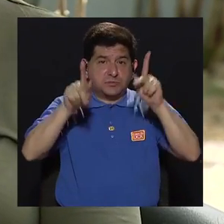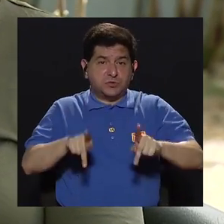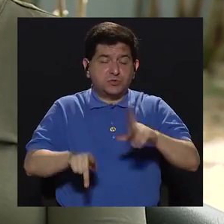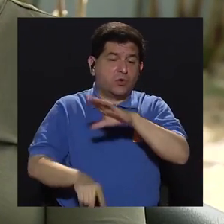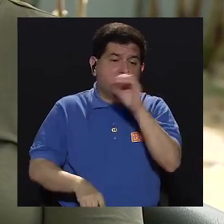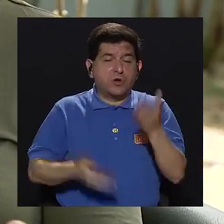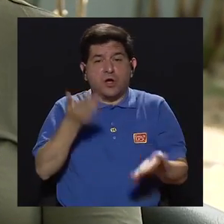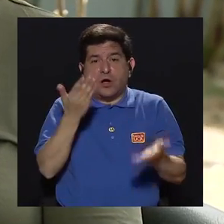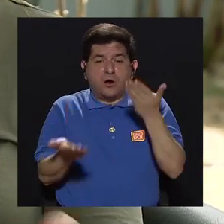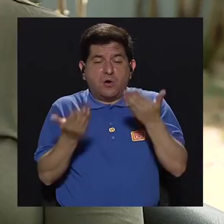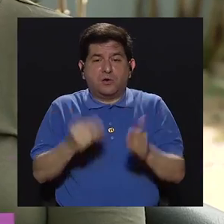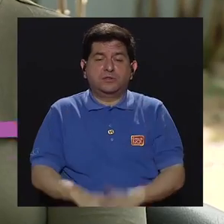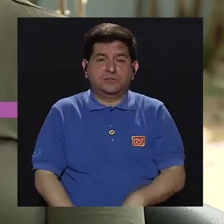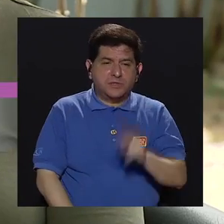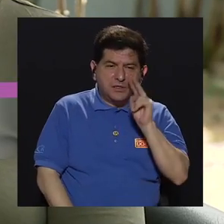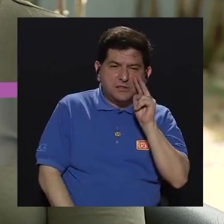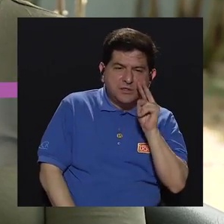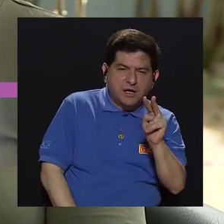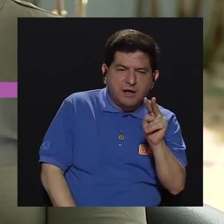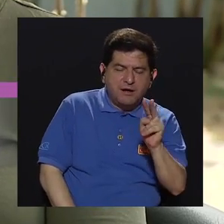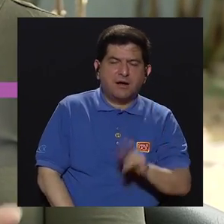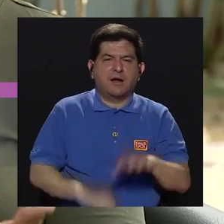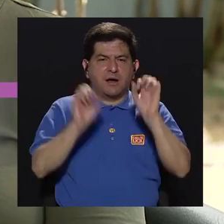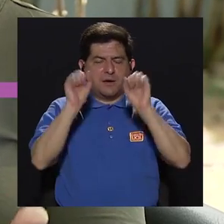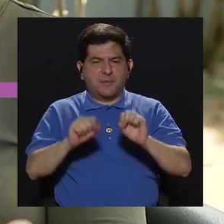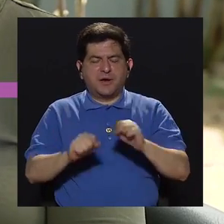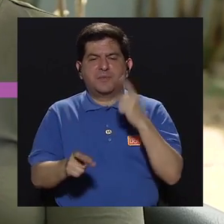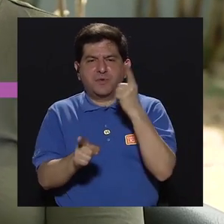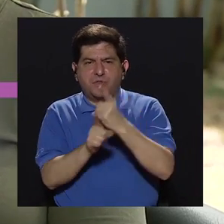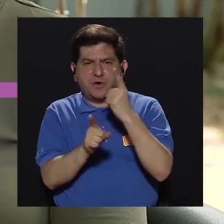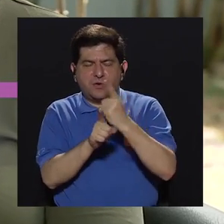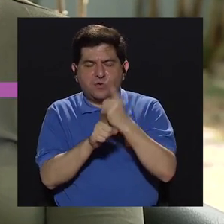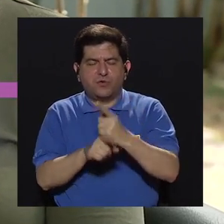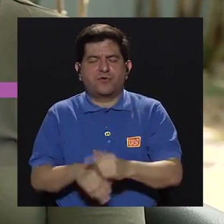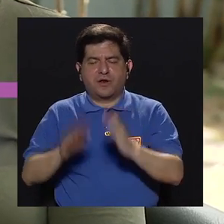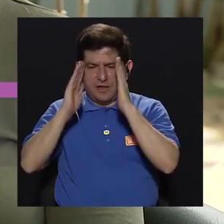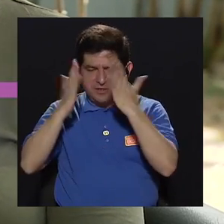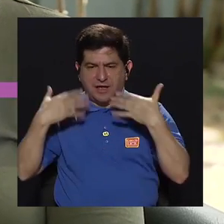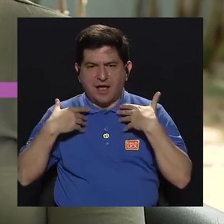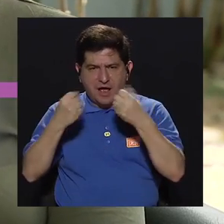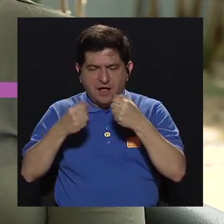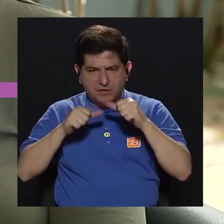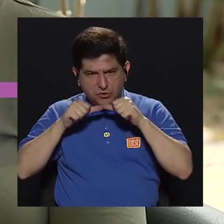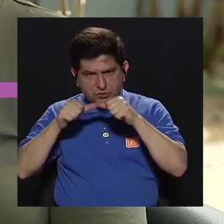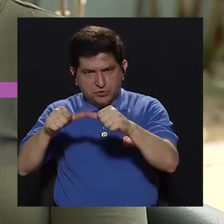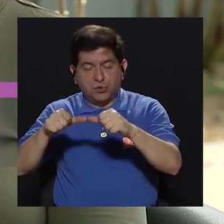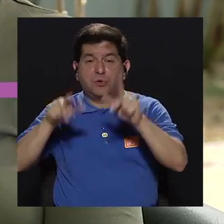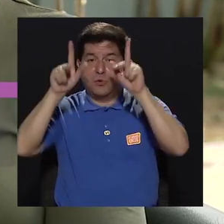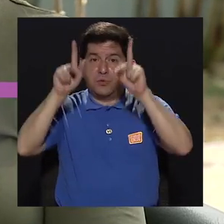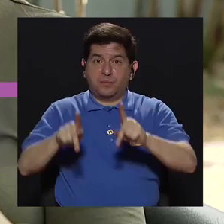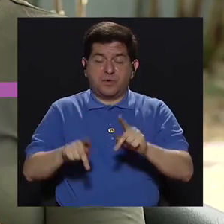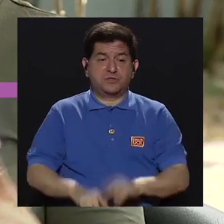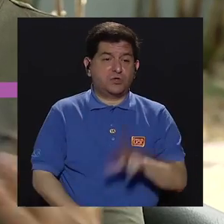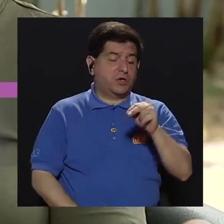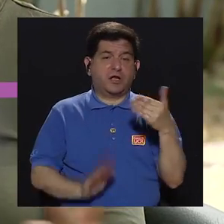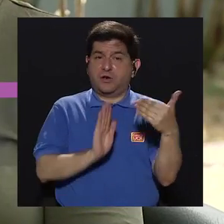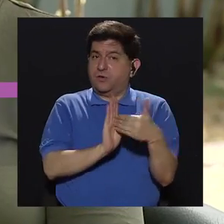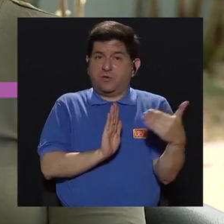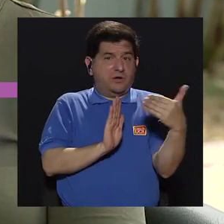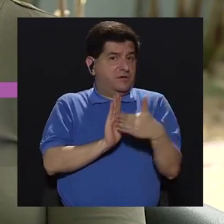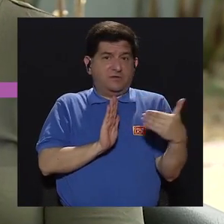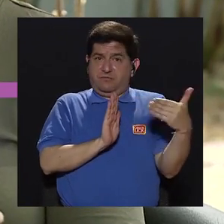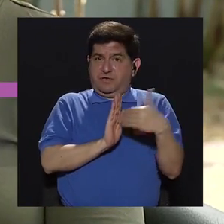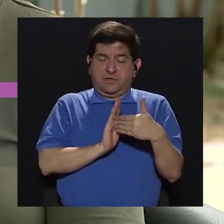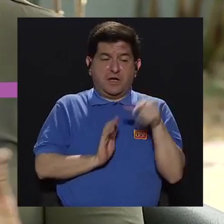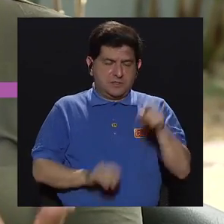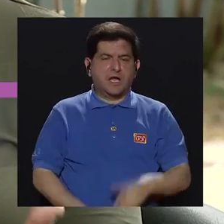persona o que pueda observar precisamente para canalizar adecuadamente la atención de salud y que la persona no se vaya a deteriorar,